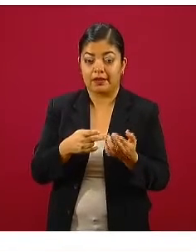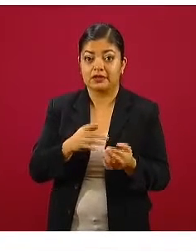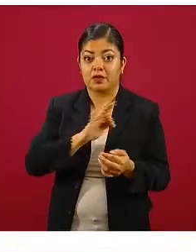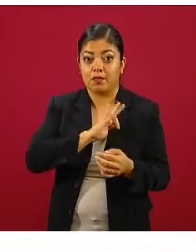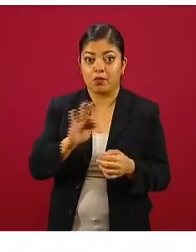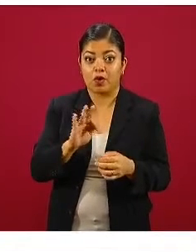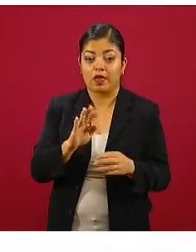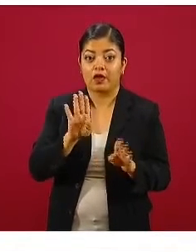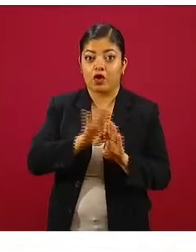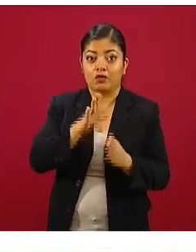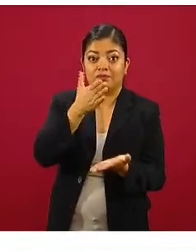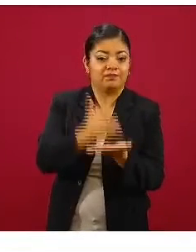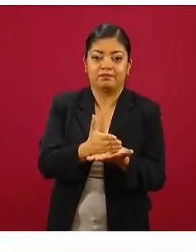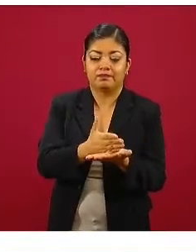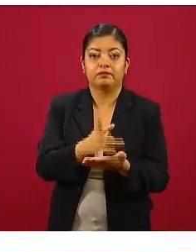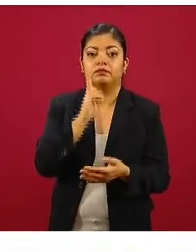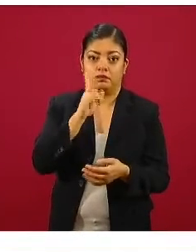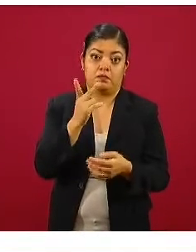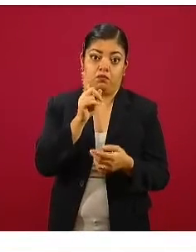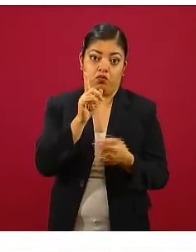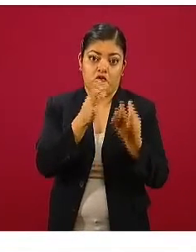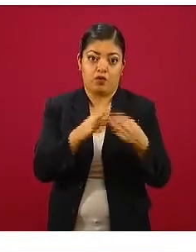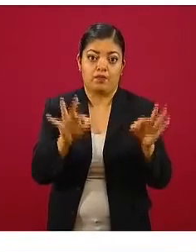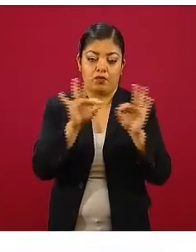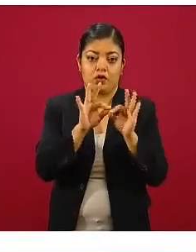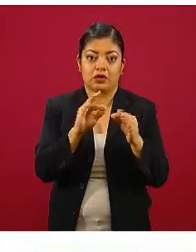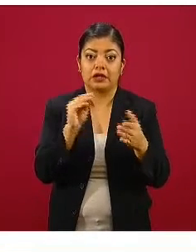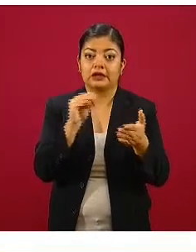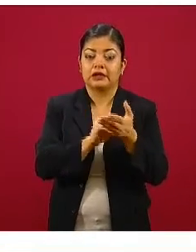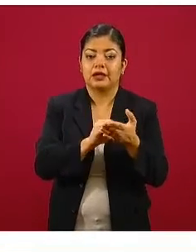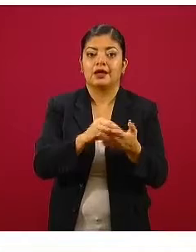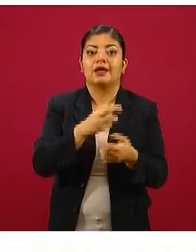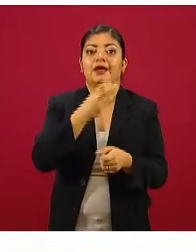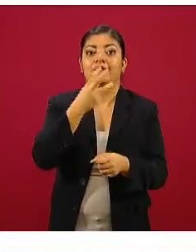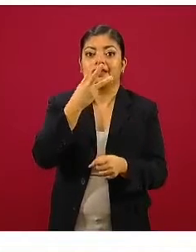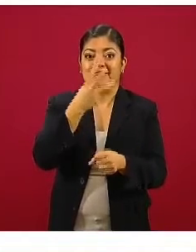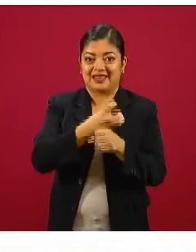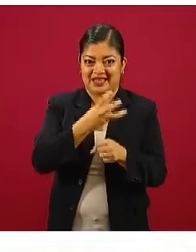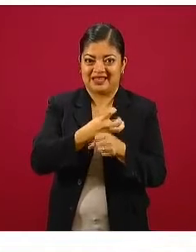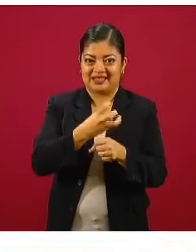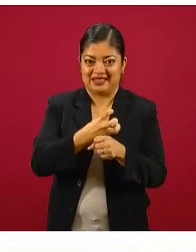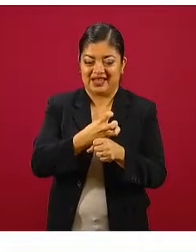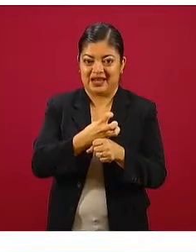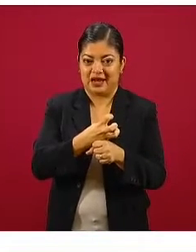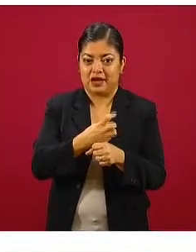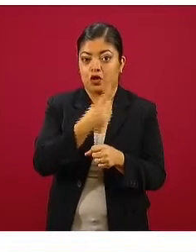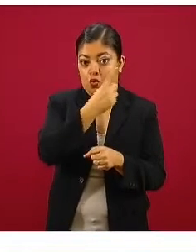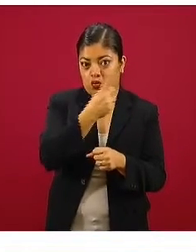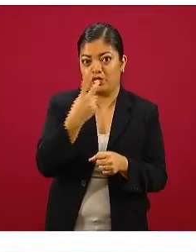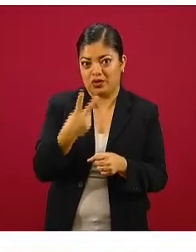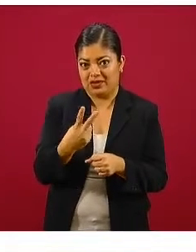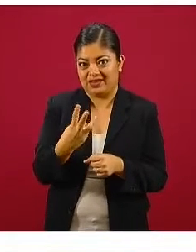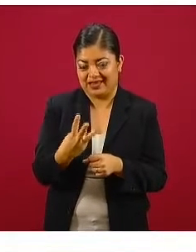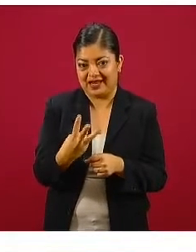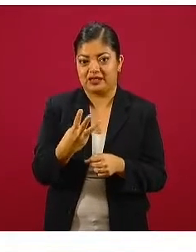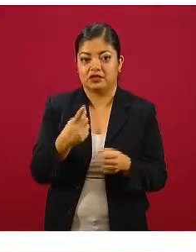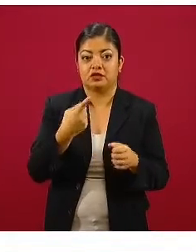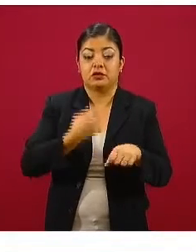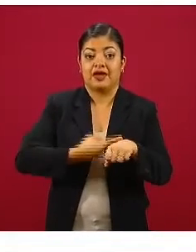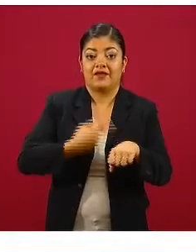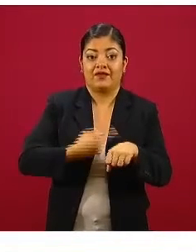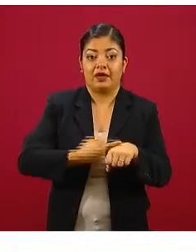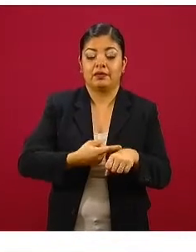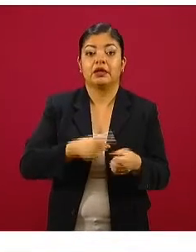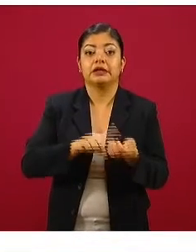también destacamos, aunque ya no hemos puesto la actualización, que más de la tercera parte de personas con la enfermedad